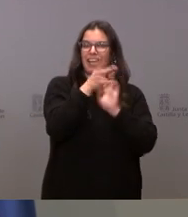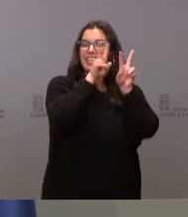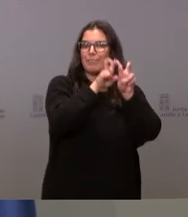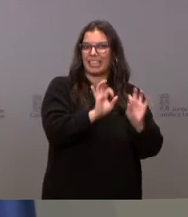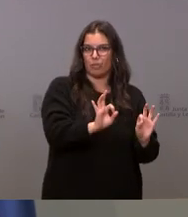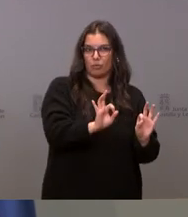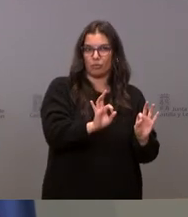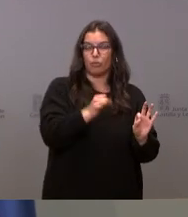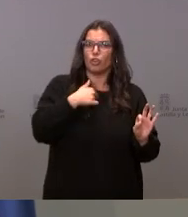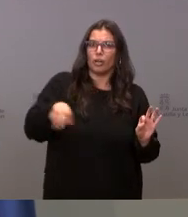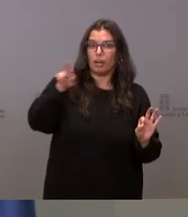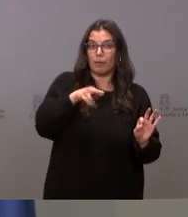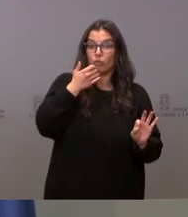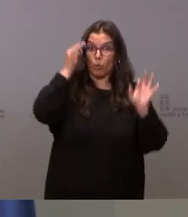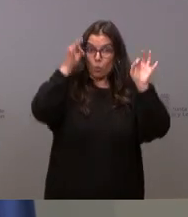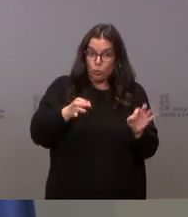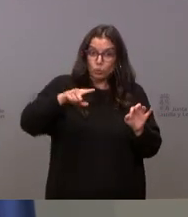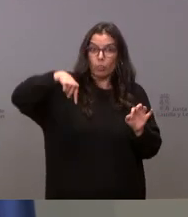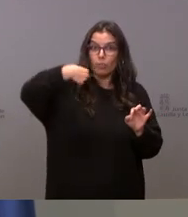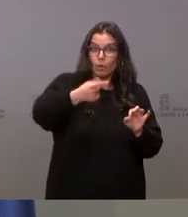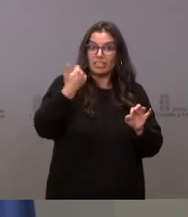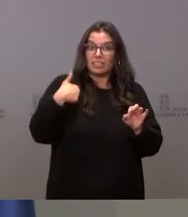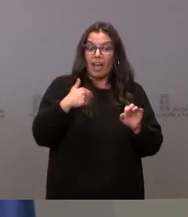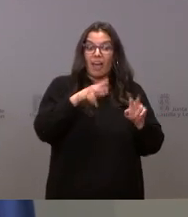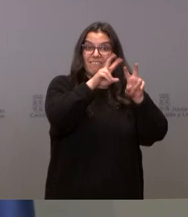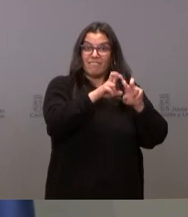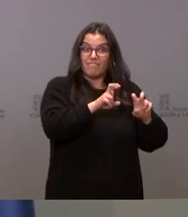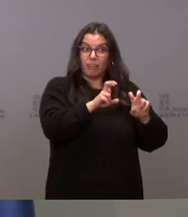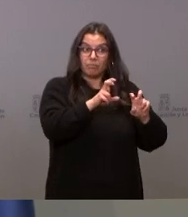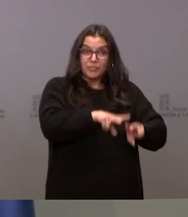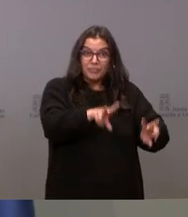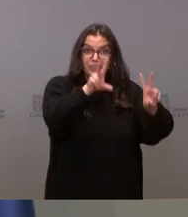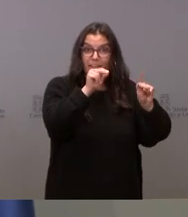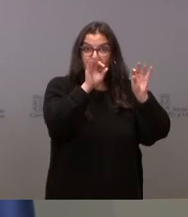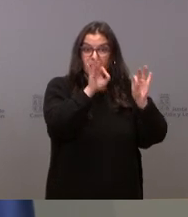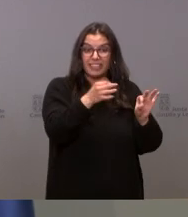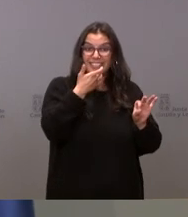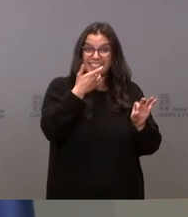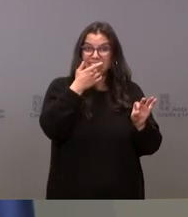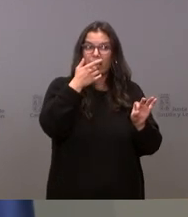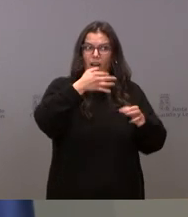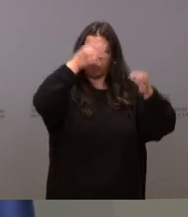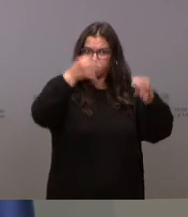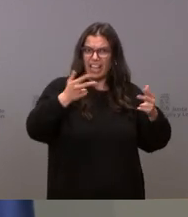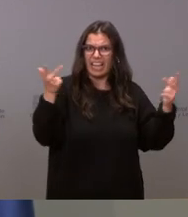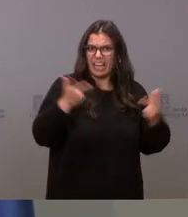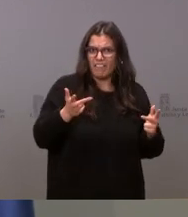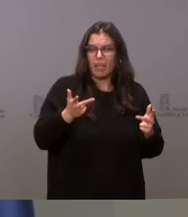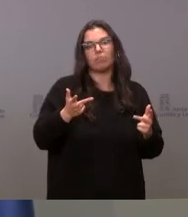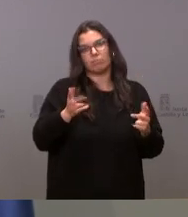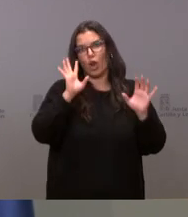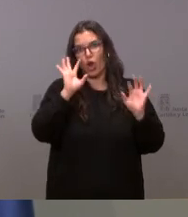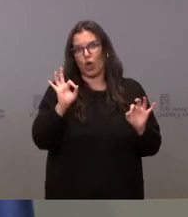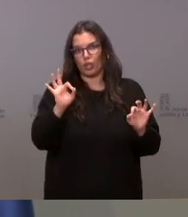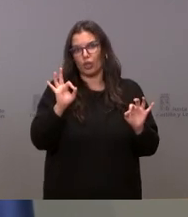insisto en el momento que se cierre la fase de investigación si el asunto va más allá naturalmente